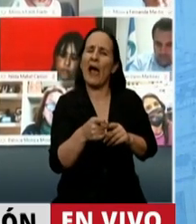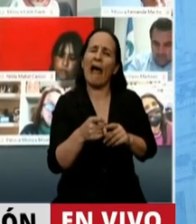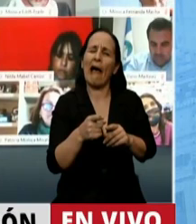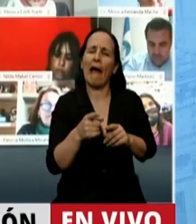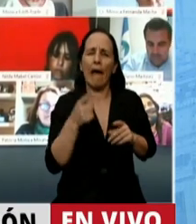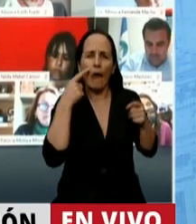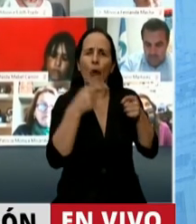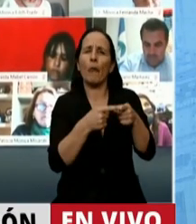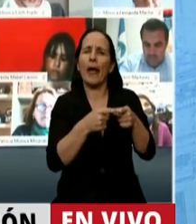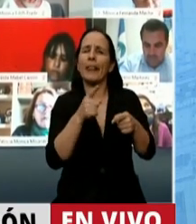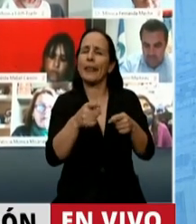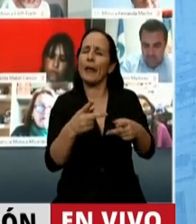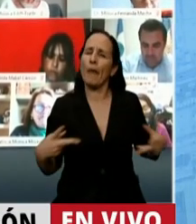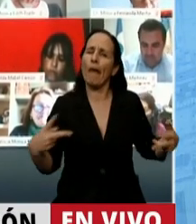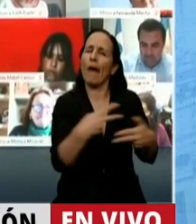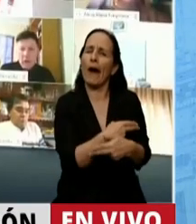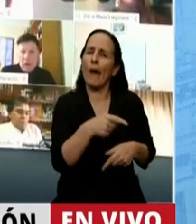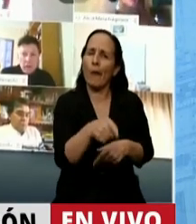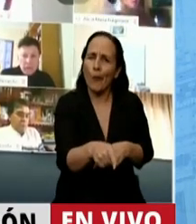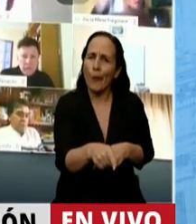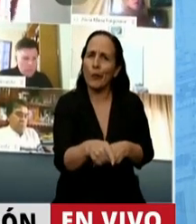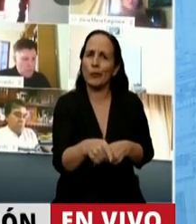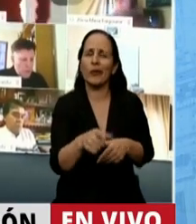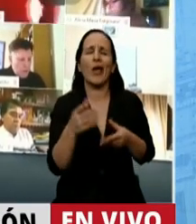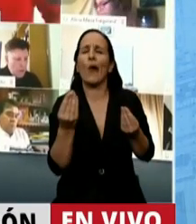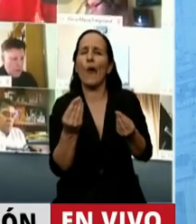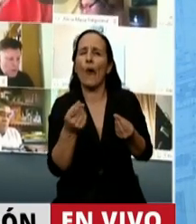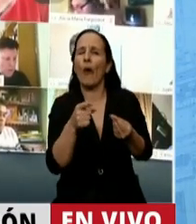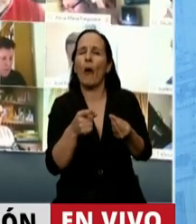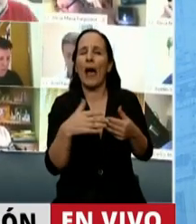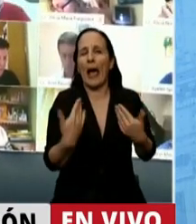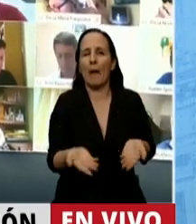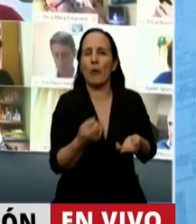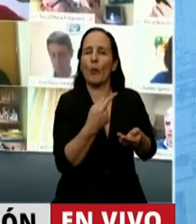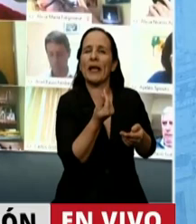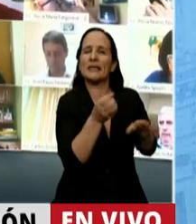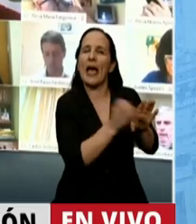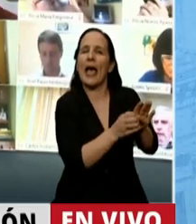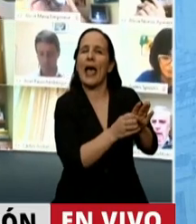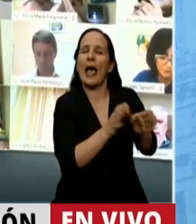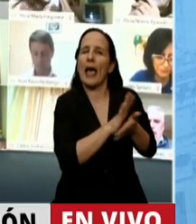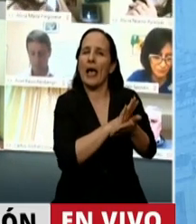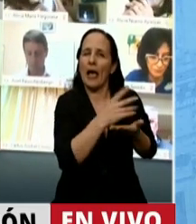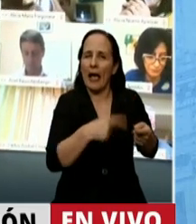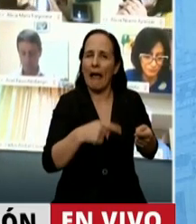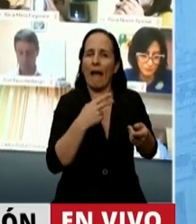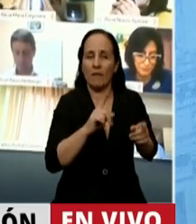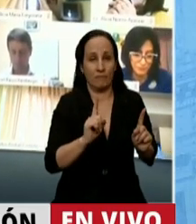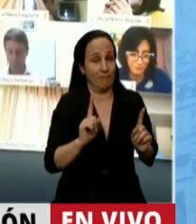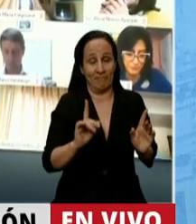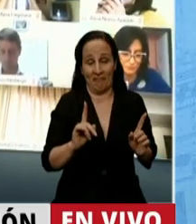ajuste fiscal o que hayan estado orientadas por un ahorro fiscal. porque esto no ha sucedido,